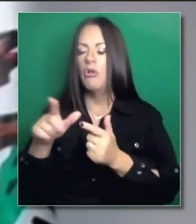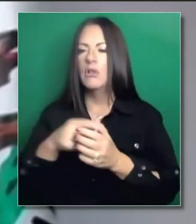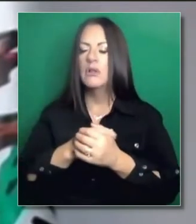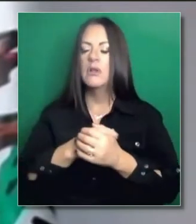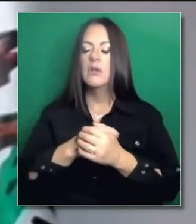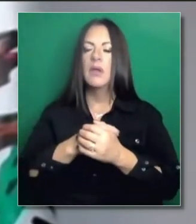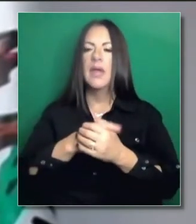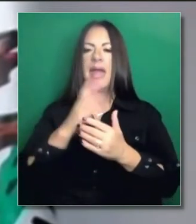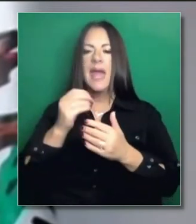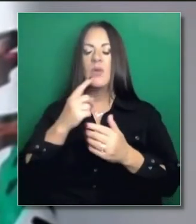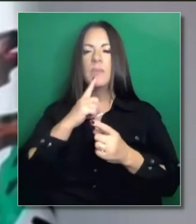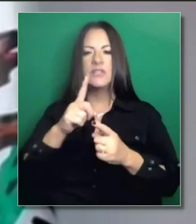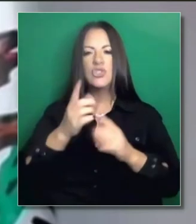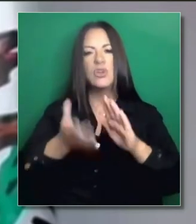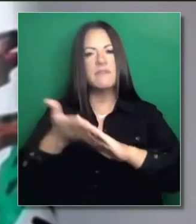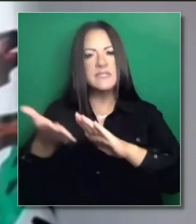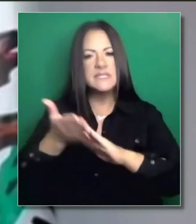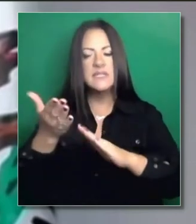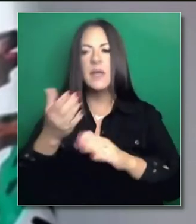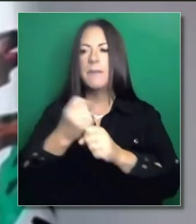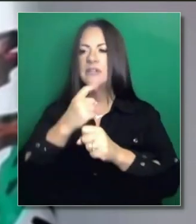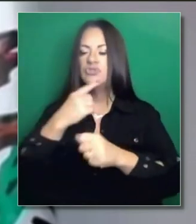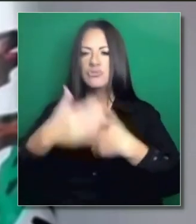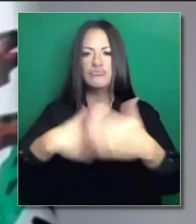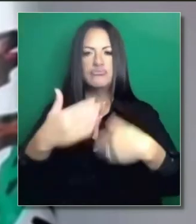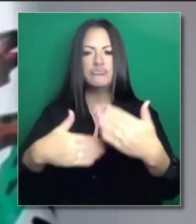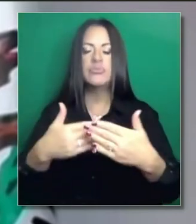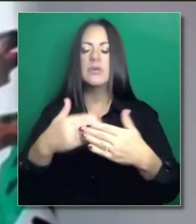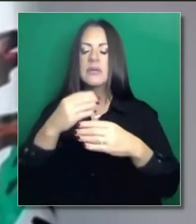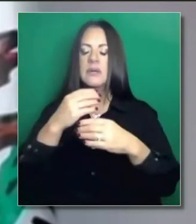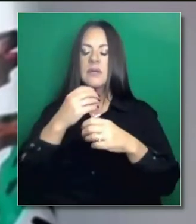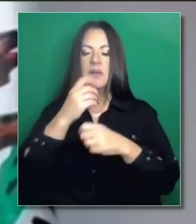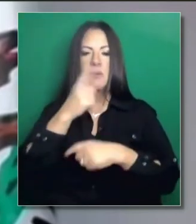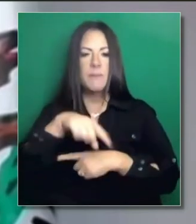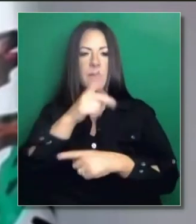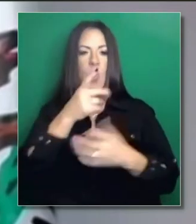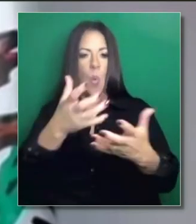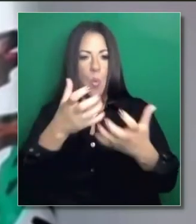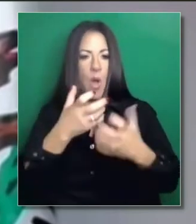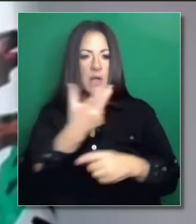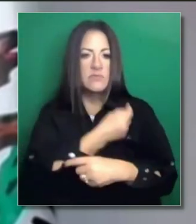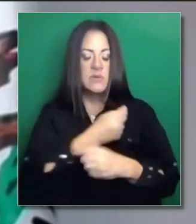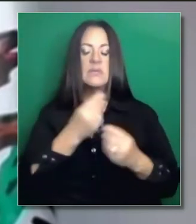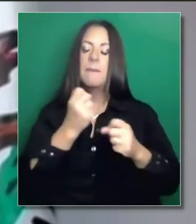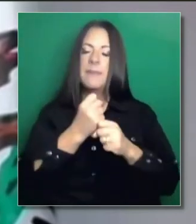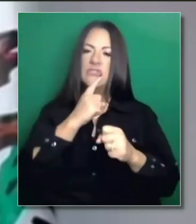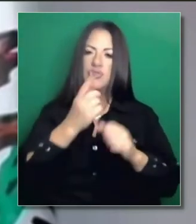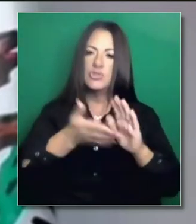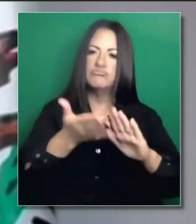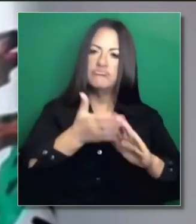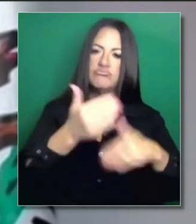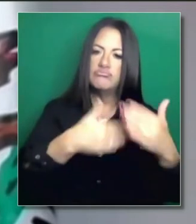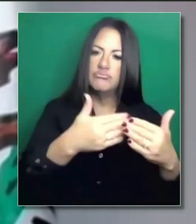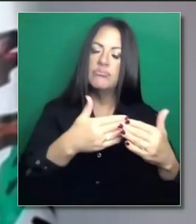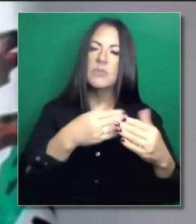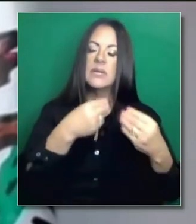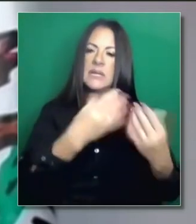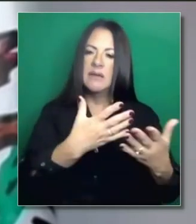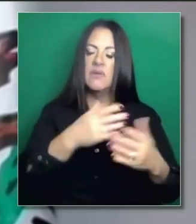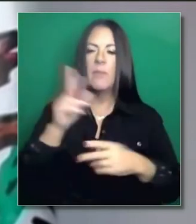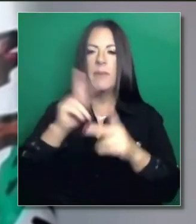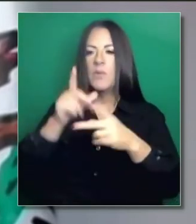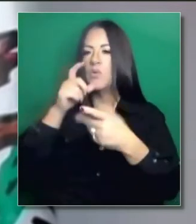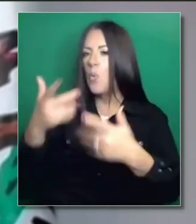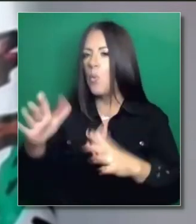justicia es lo que nos va a guiar. Entonces, para mí esto no es un problema, un problema